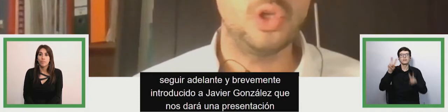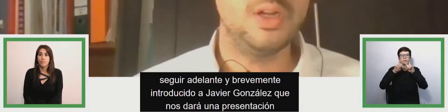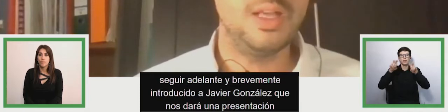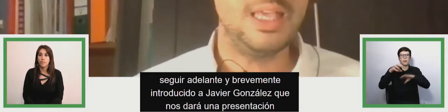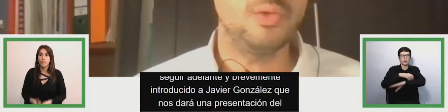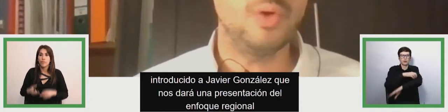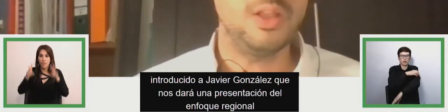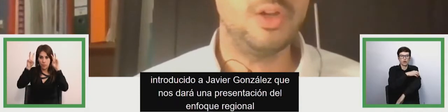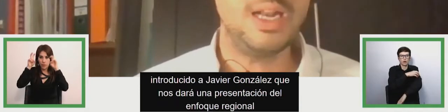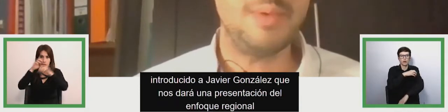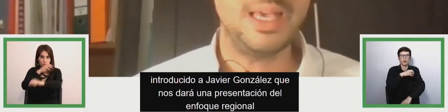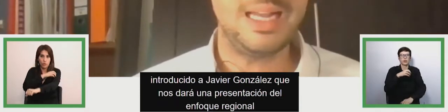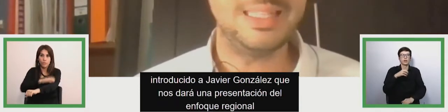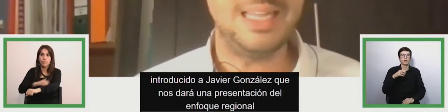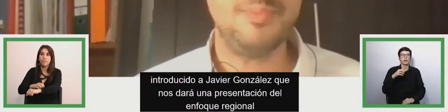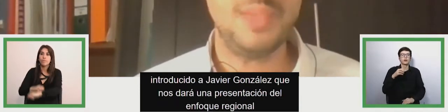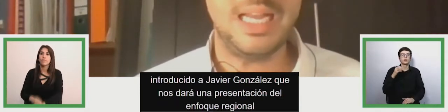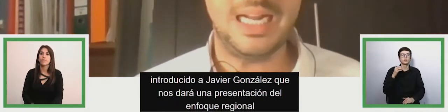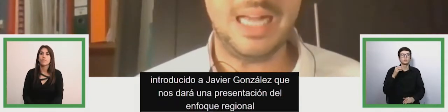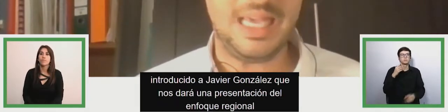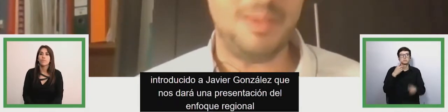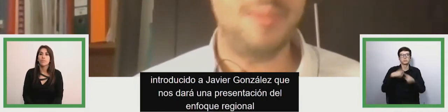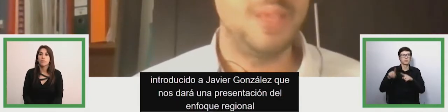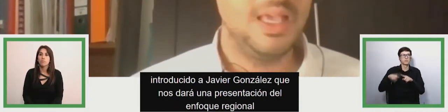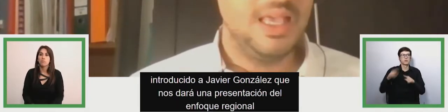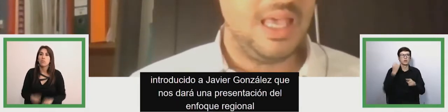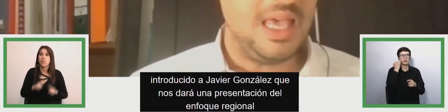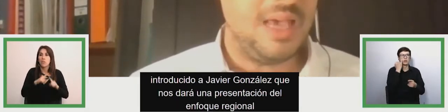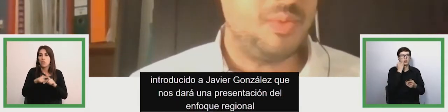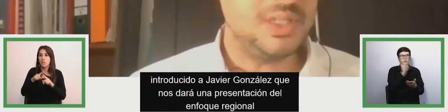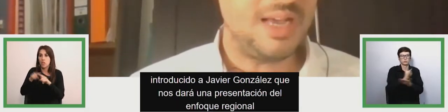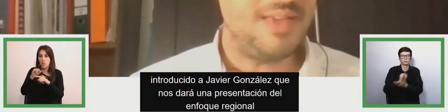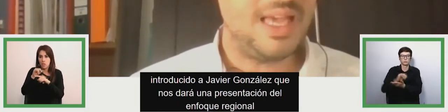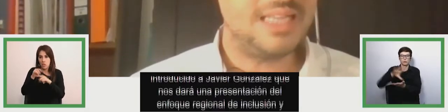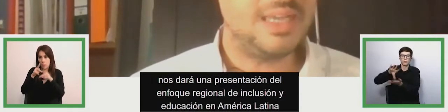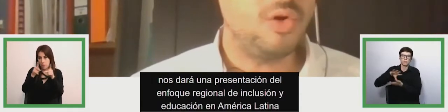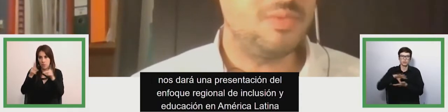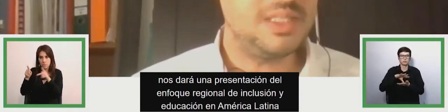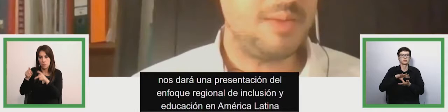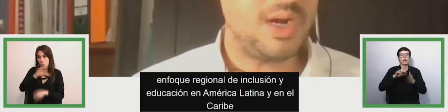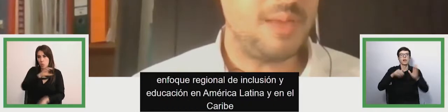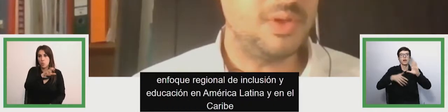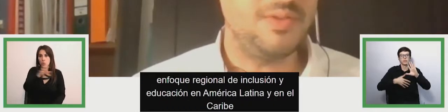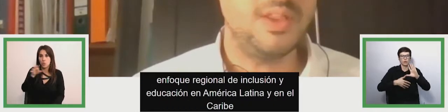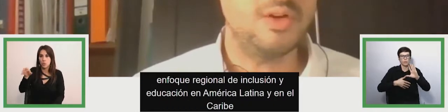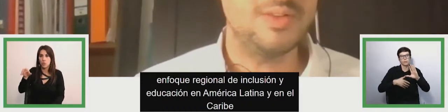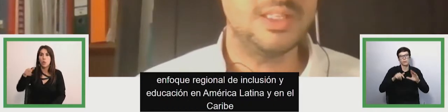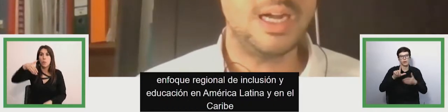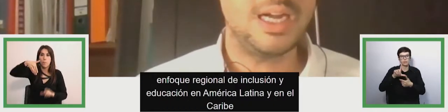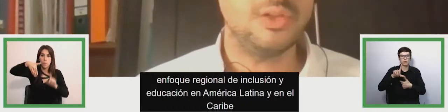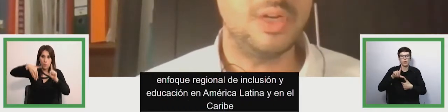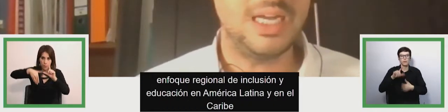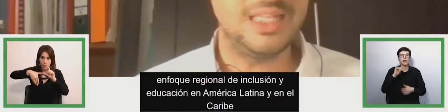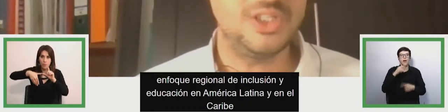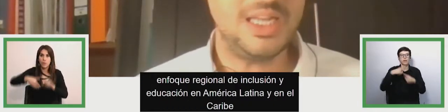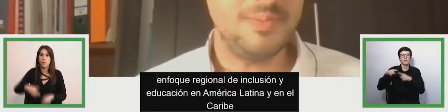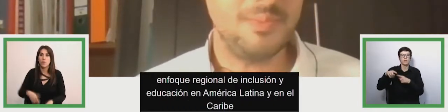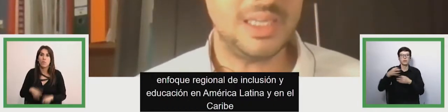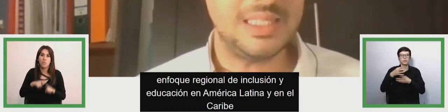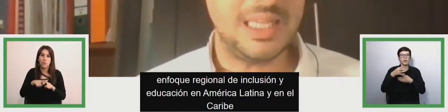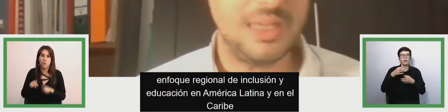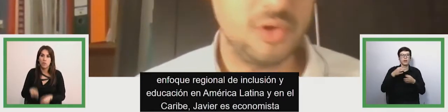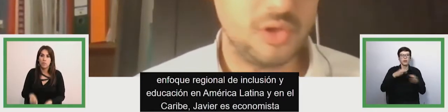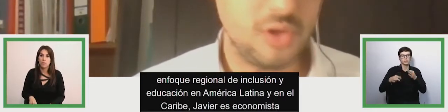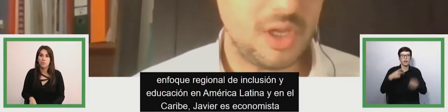Inclusión y Educación en América Latina y en el Caribe. Pues Javier es economista por la Pontificia Universidad Católica de Chile,